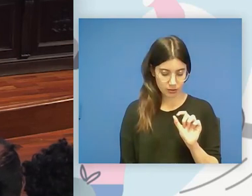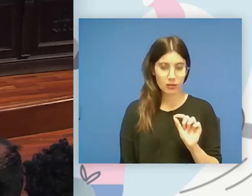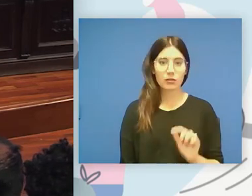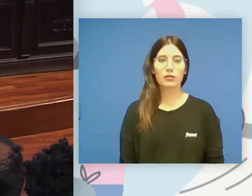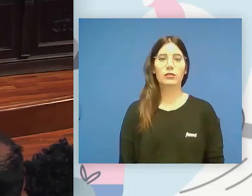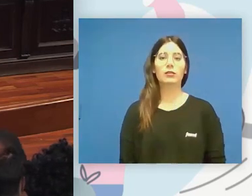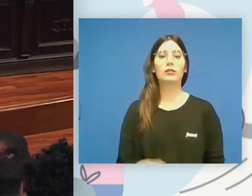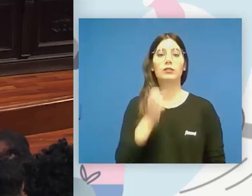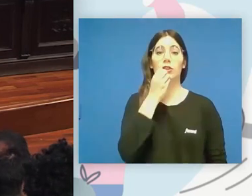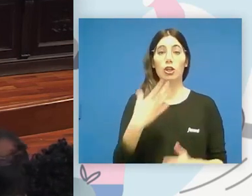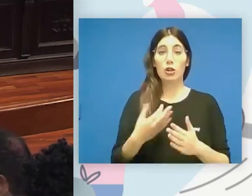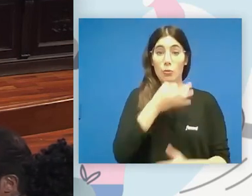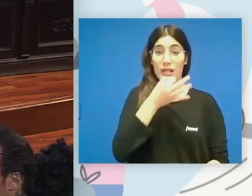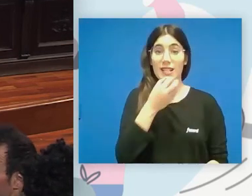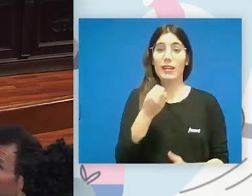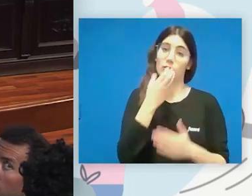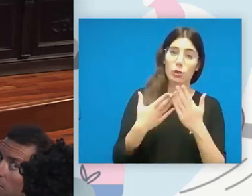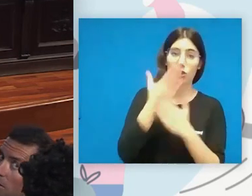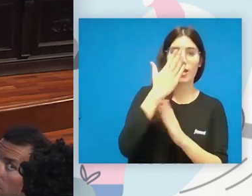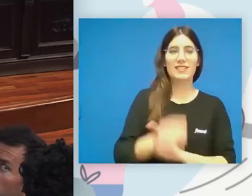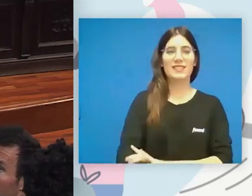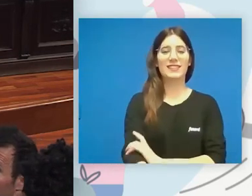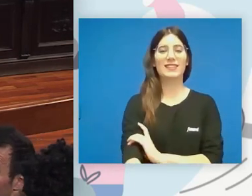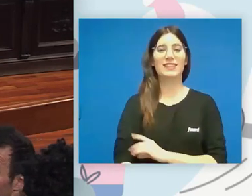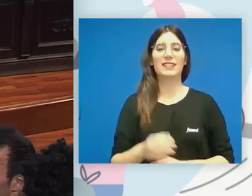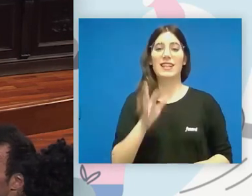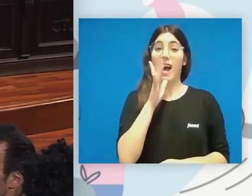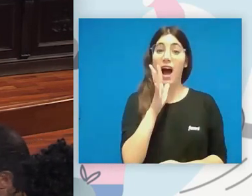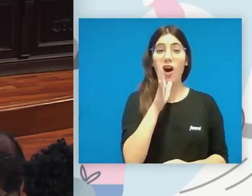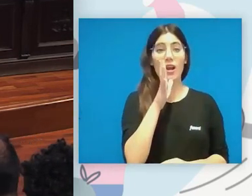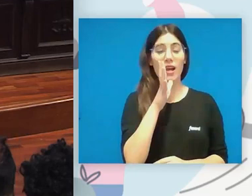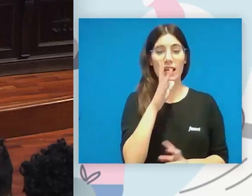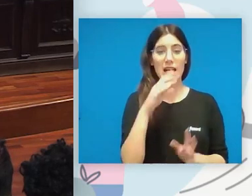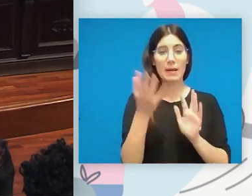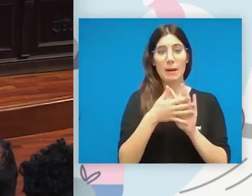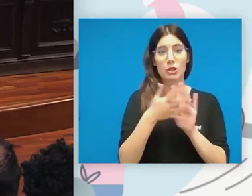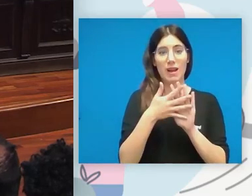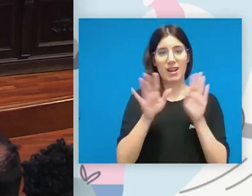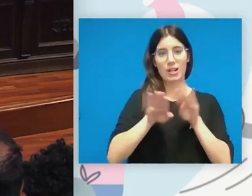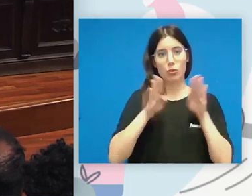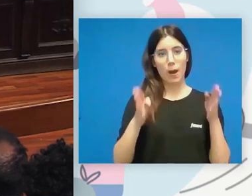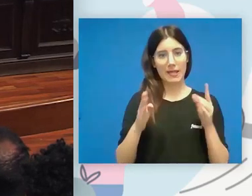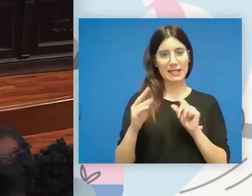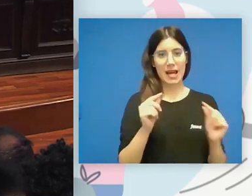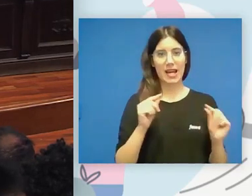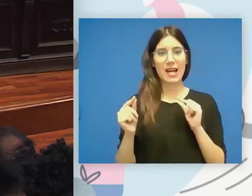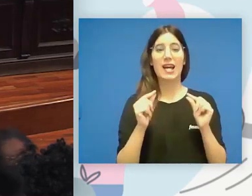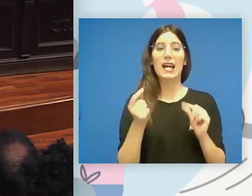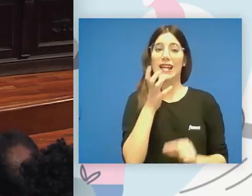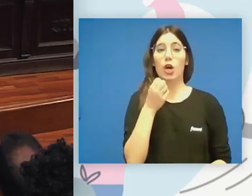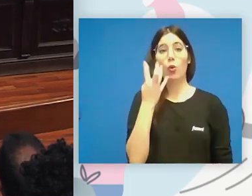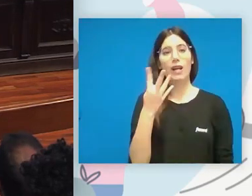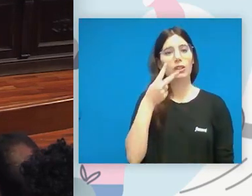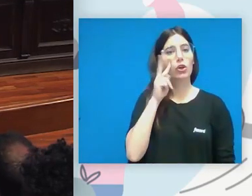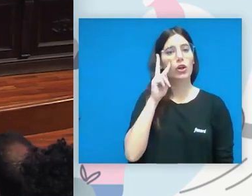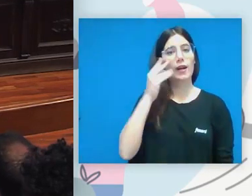Buenas tardes, buenos días. Y lo que tenemos ahora es una mesa redonda con los cuatro expertos